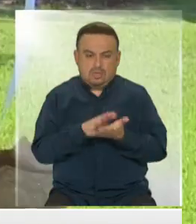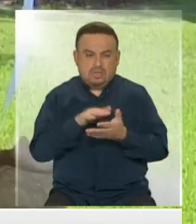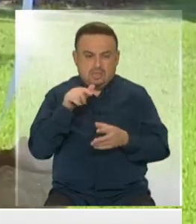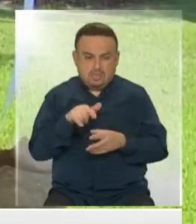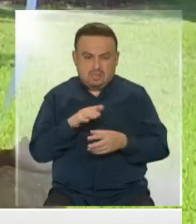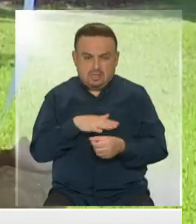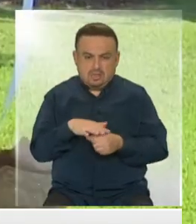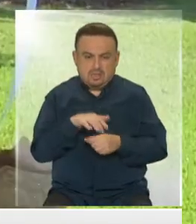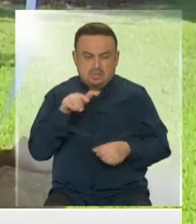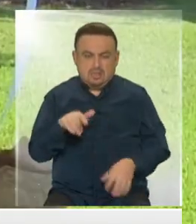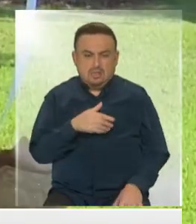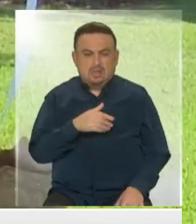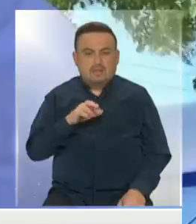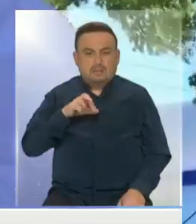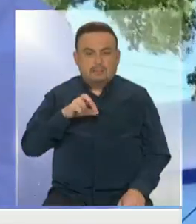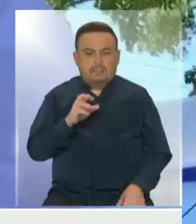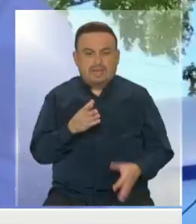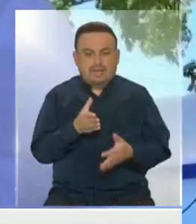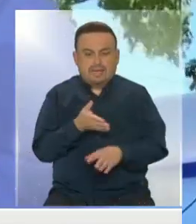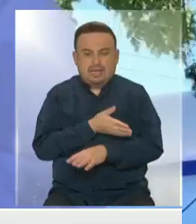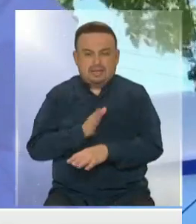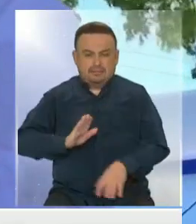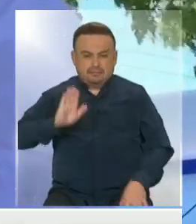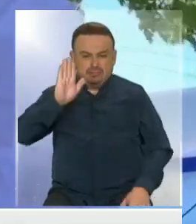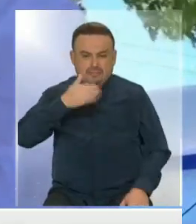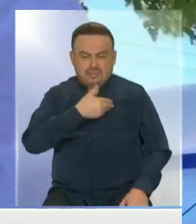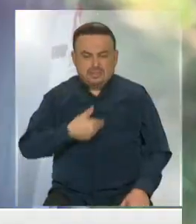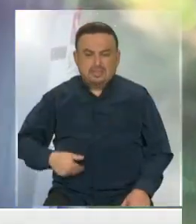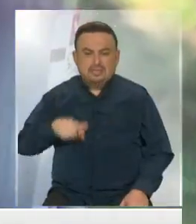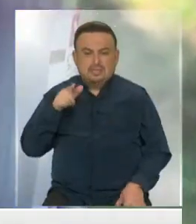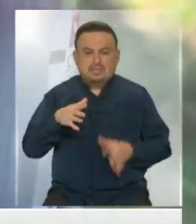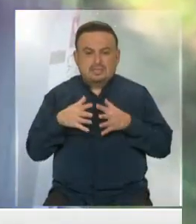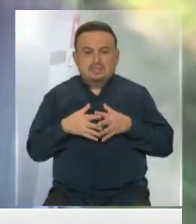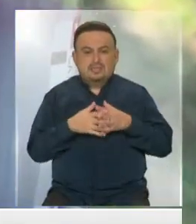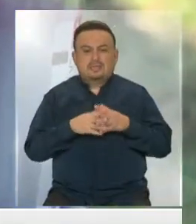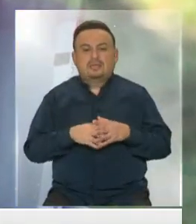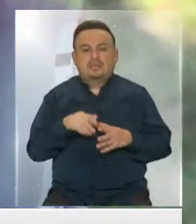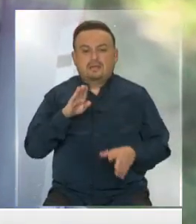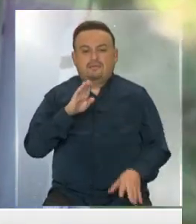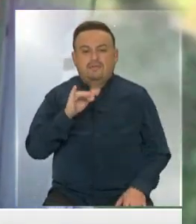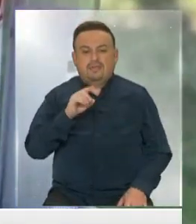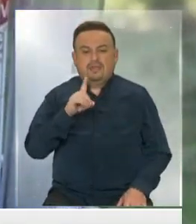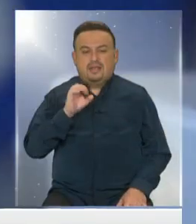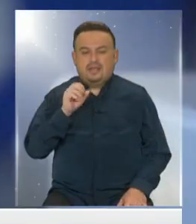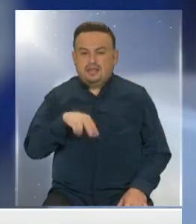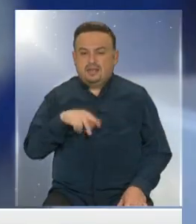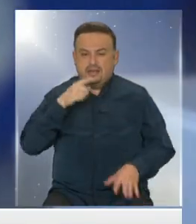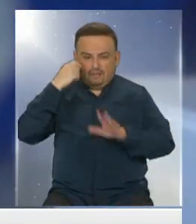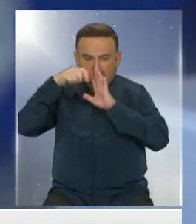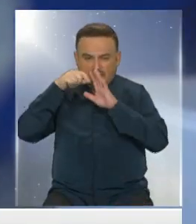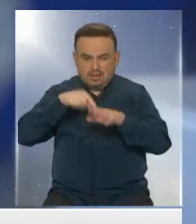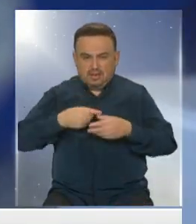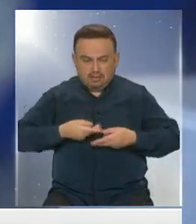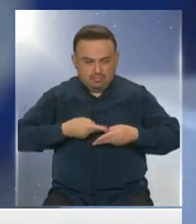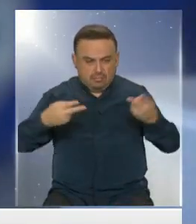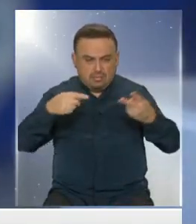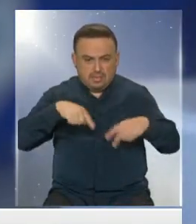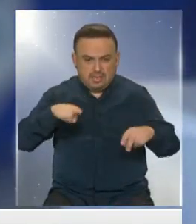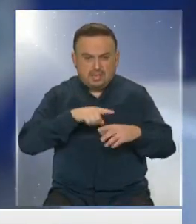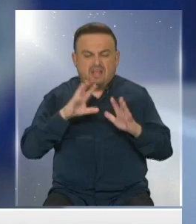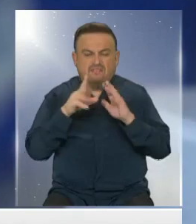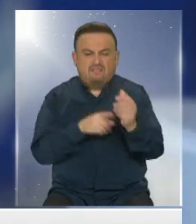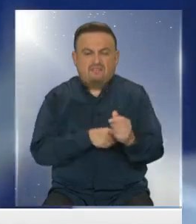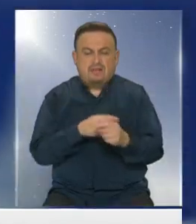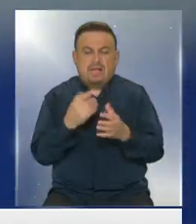ese contexto ha hablado el precandidato demócrata a la presidencia de los Estados Unidos, Joe Biden, quien grabó un video para dirigirse precisamente a los